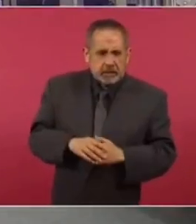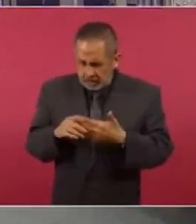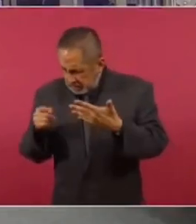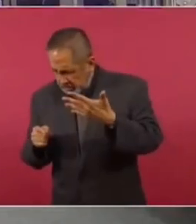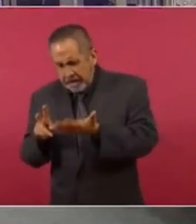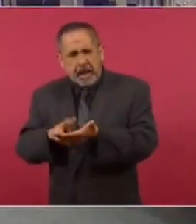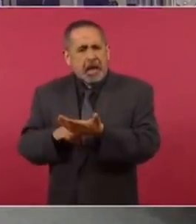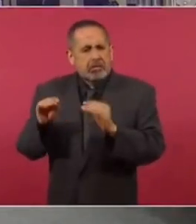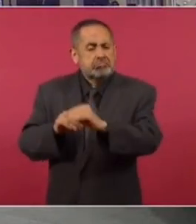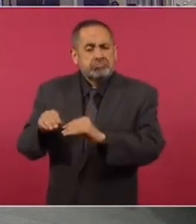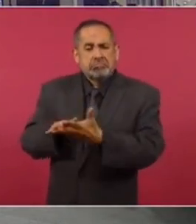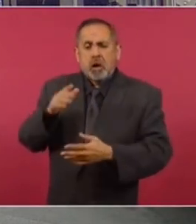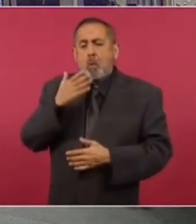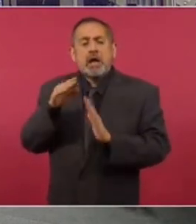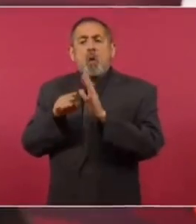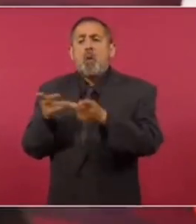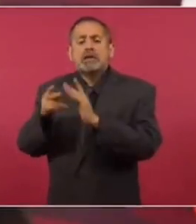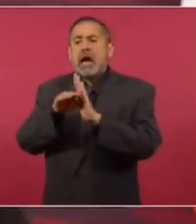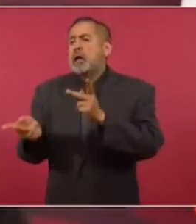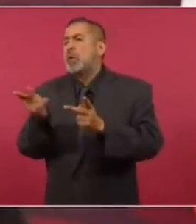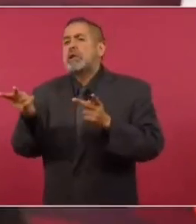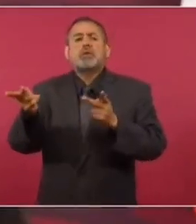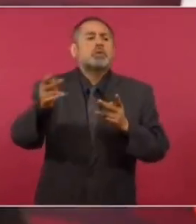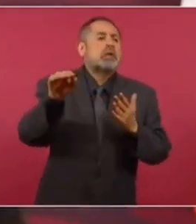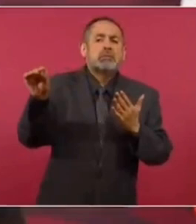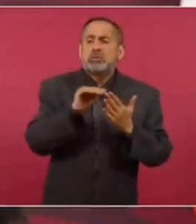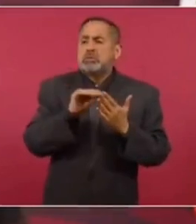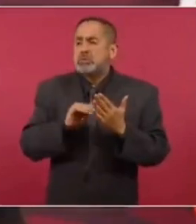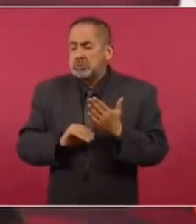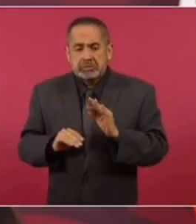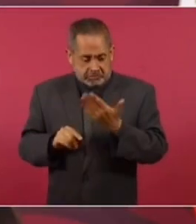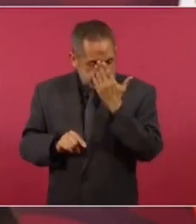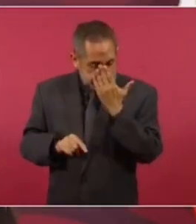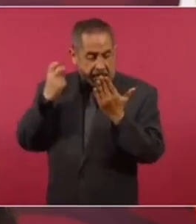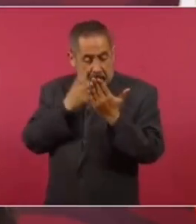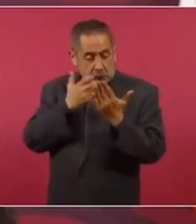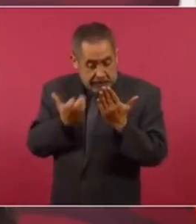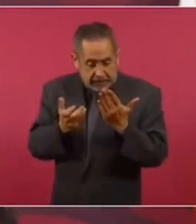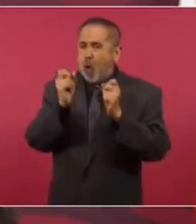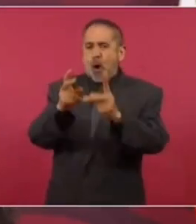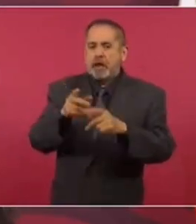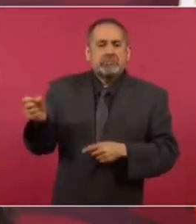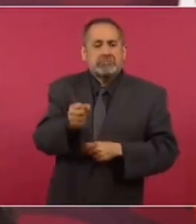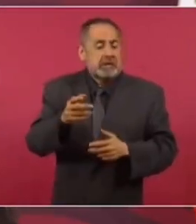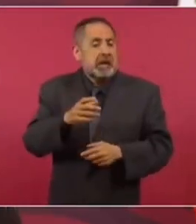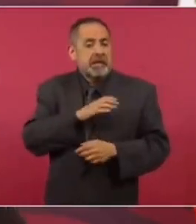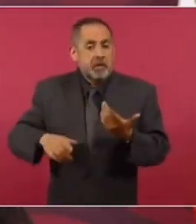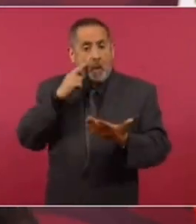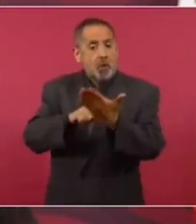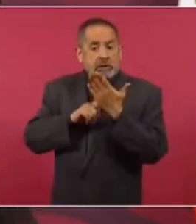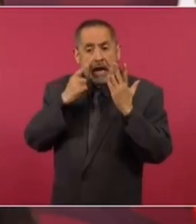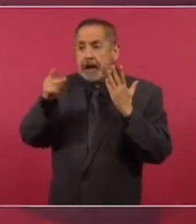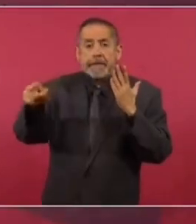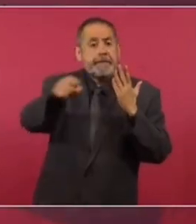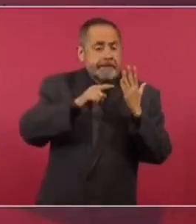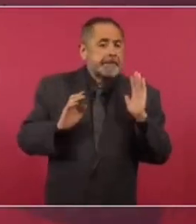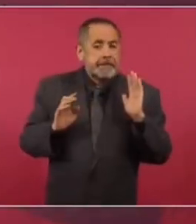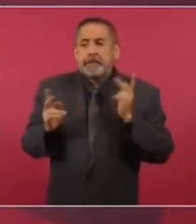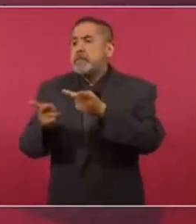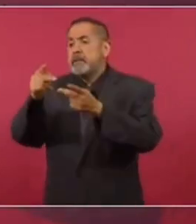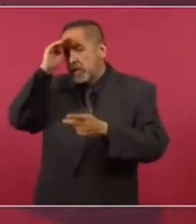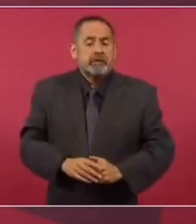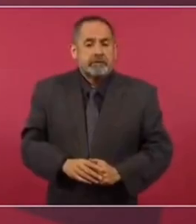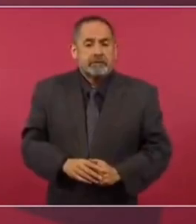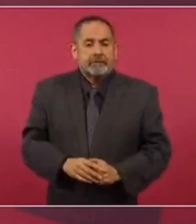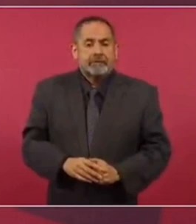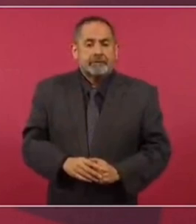técnicamente, que una buena encuesta es el reflejo, es una muestra de lo que